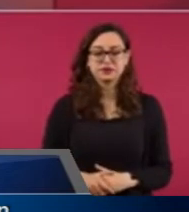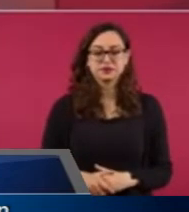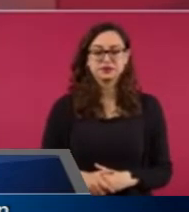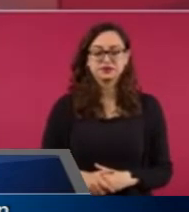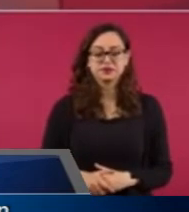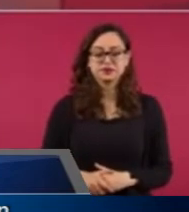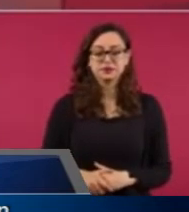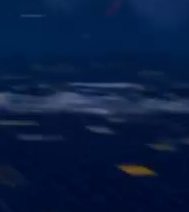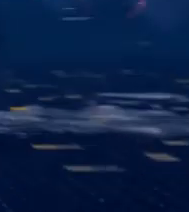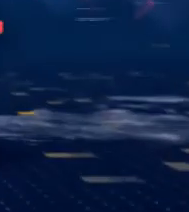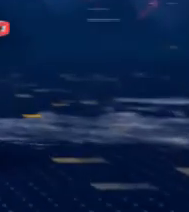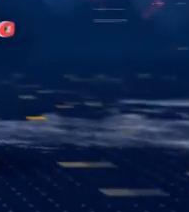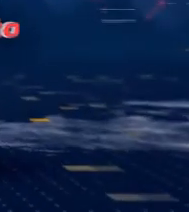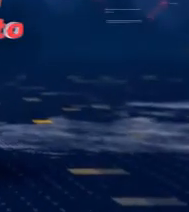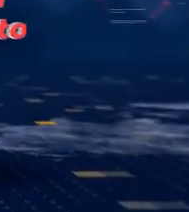Información Kevin Breton.